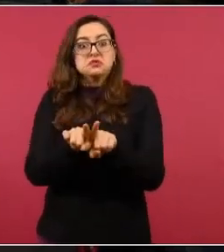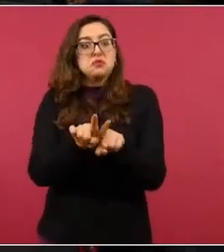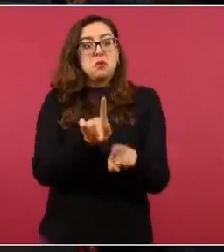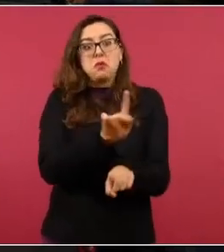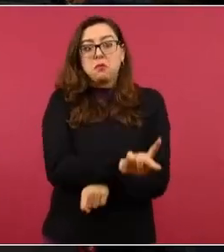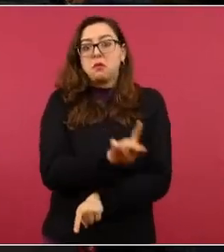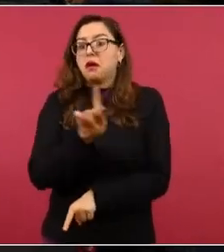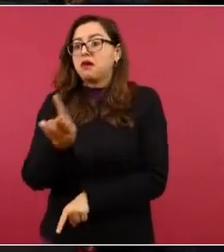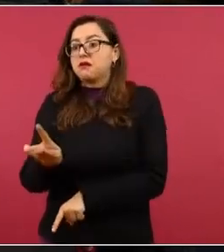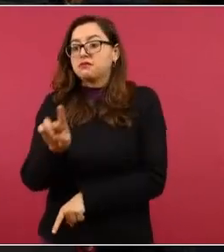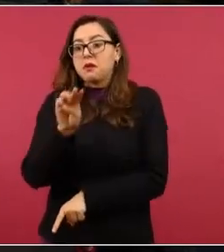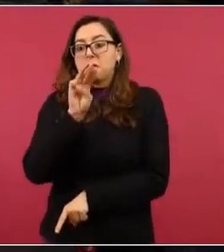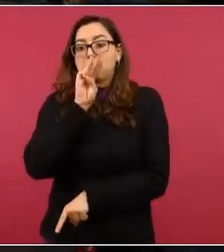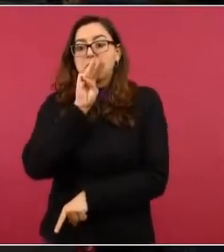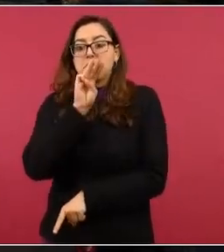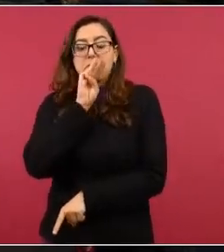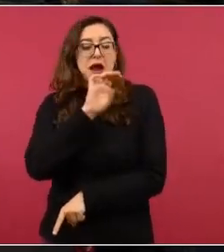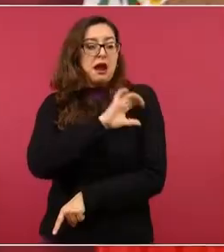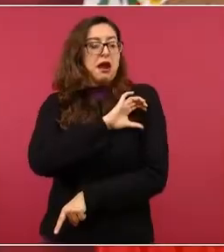lo que dice la canción